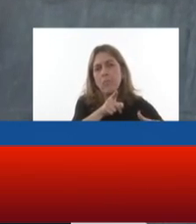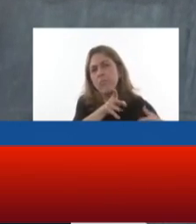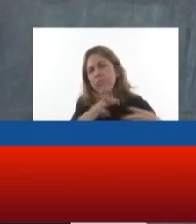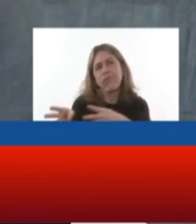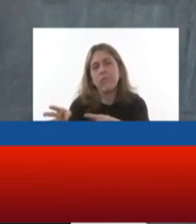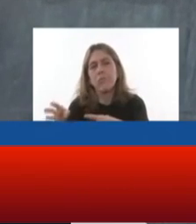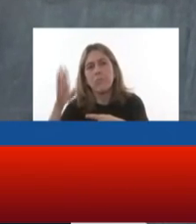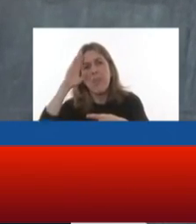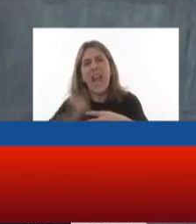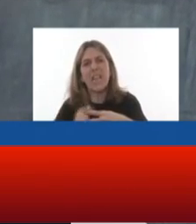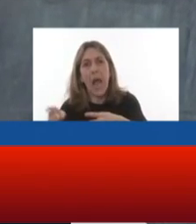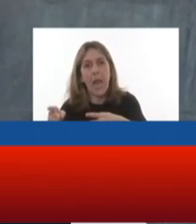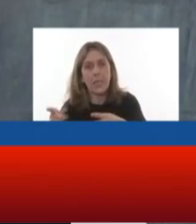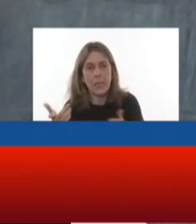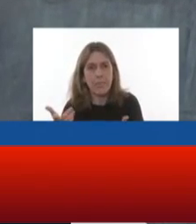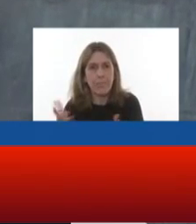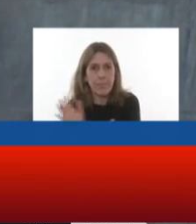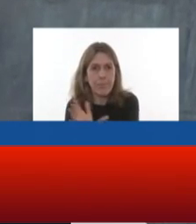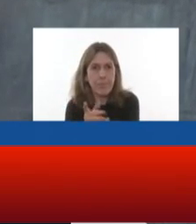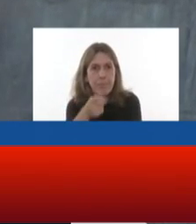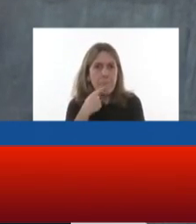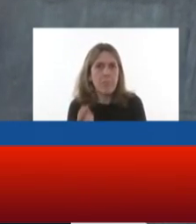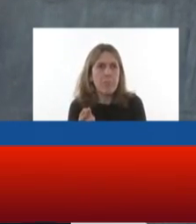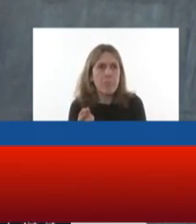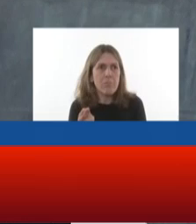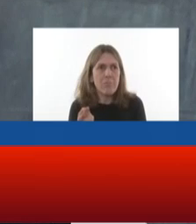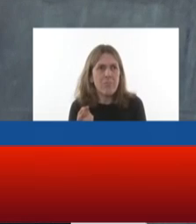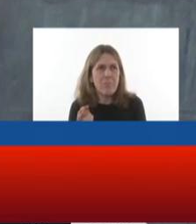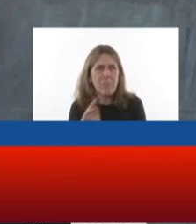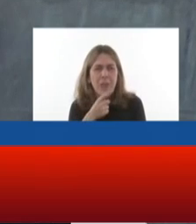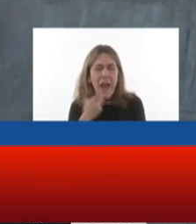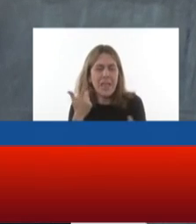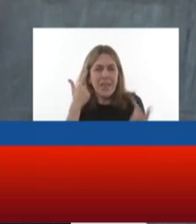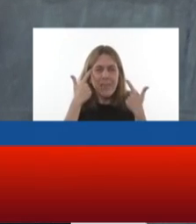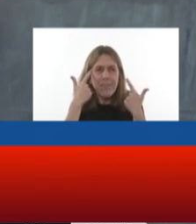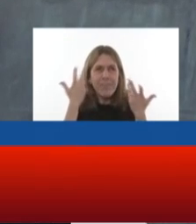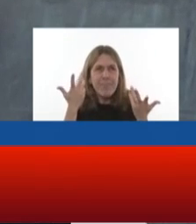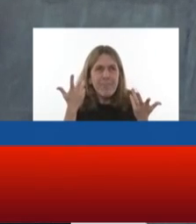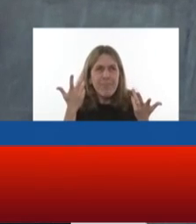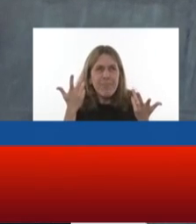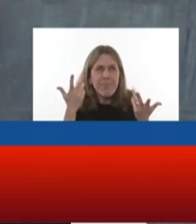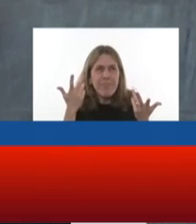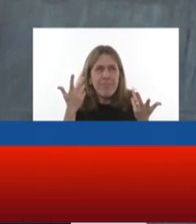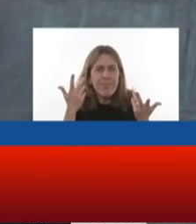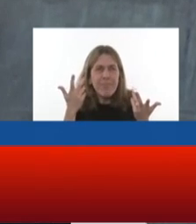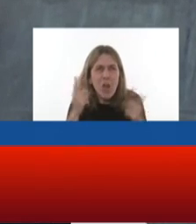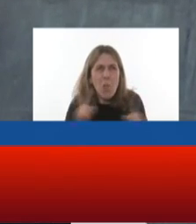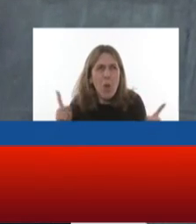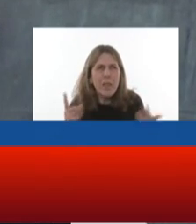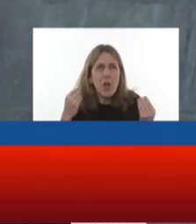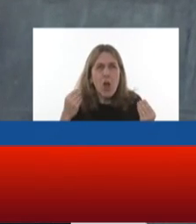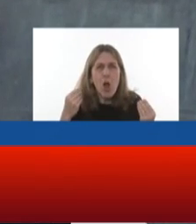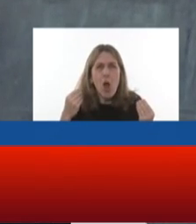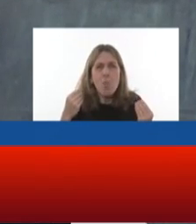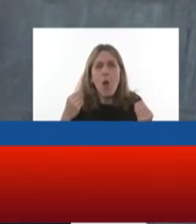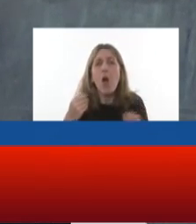Y es casi irónico que tengamos que enfrentar el día